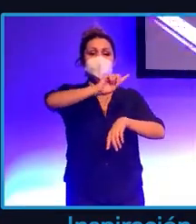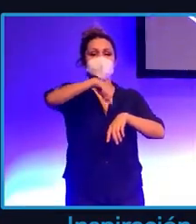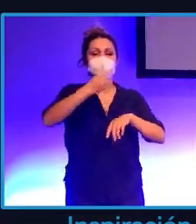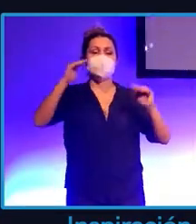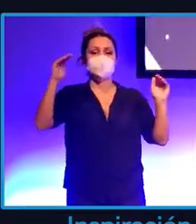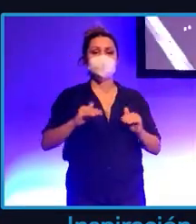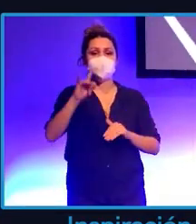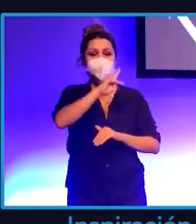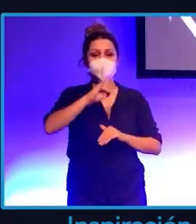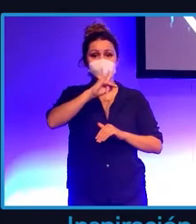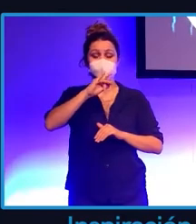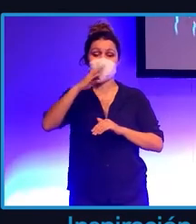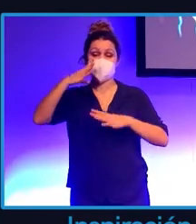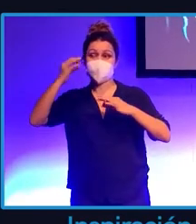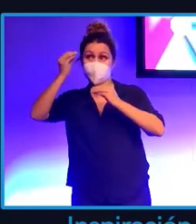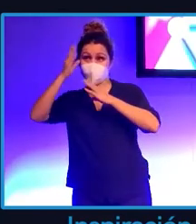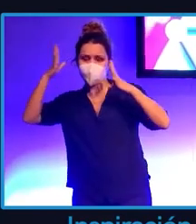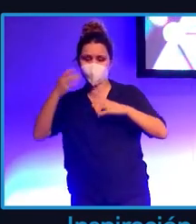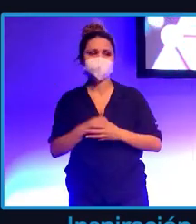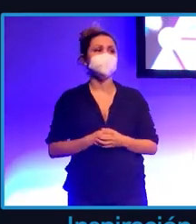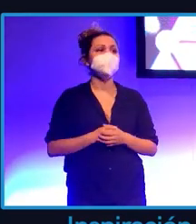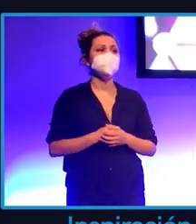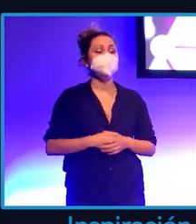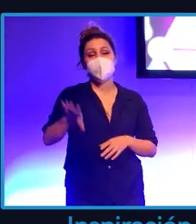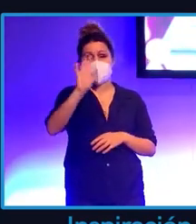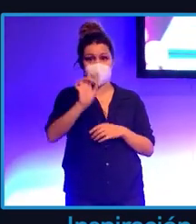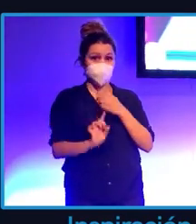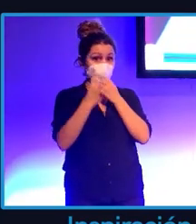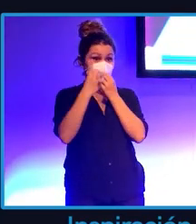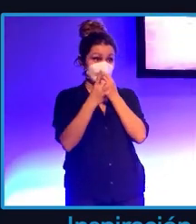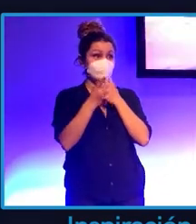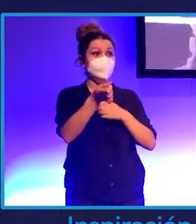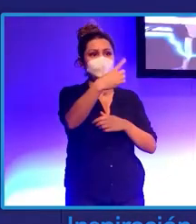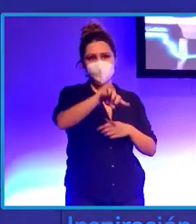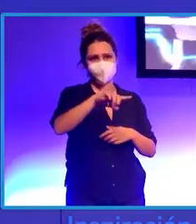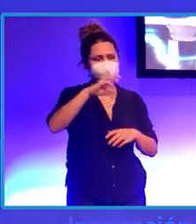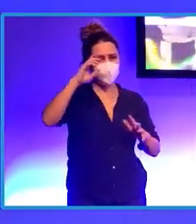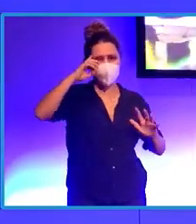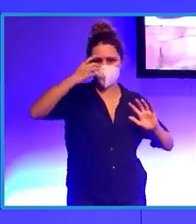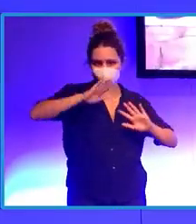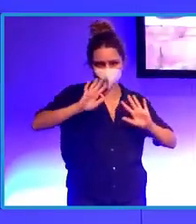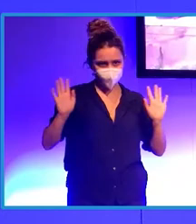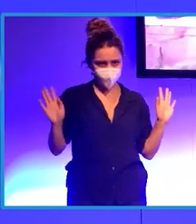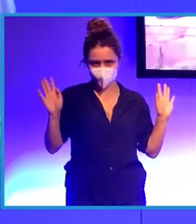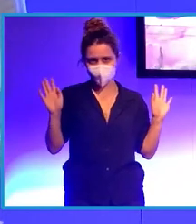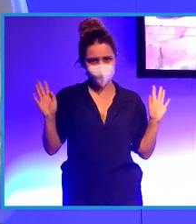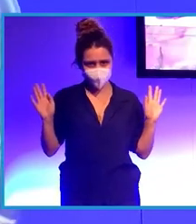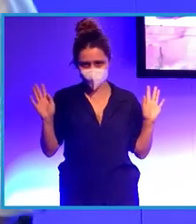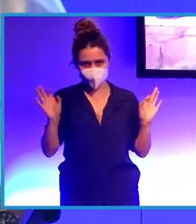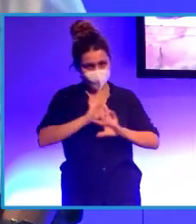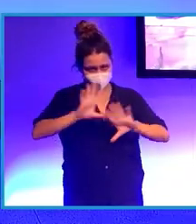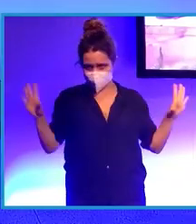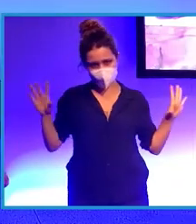Hola. Lo primero, colegas, ustedes están muy colgados. Definitivamente.